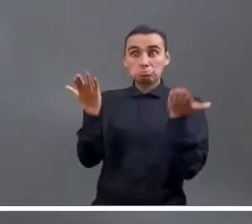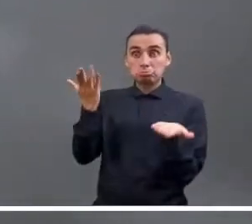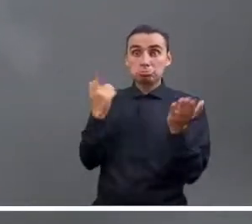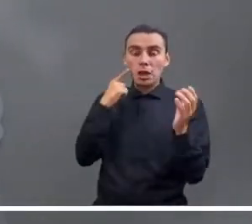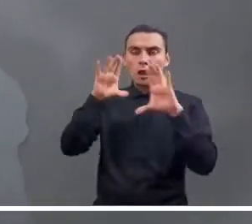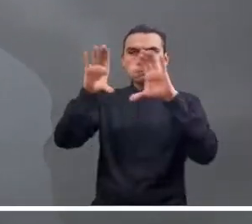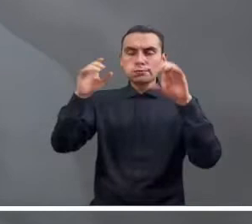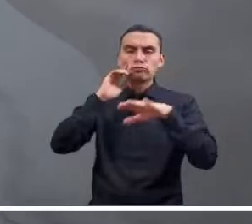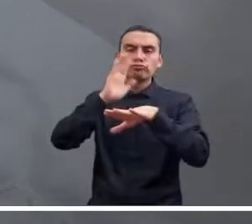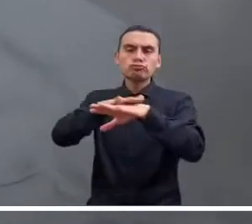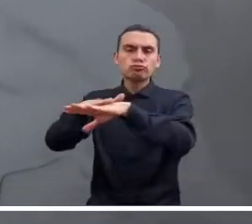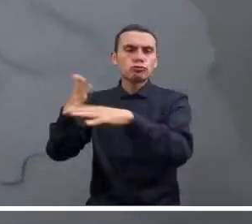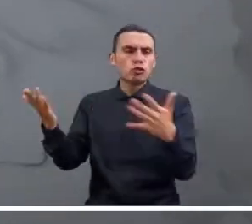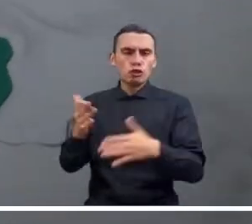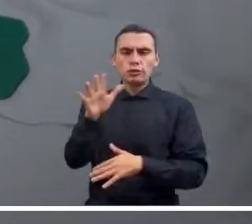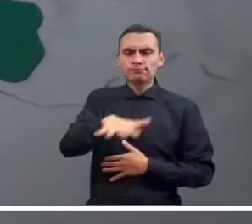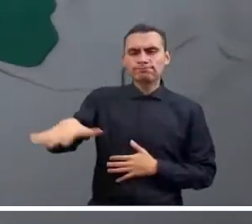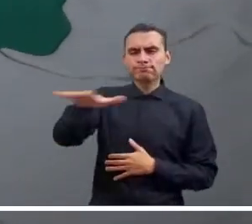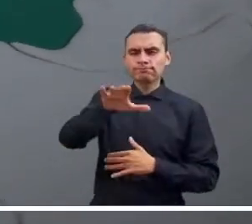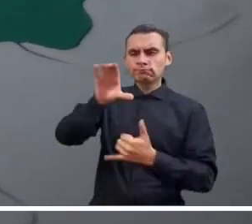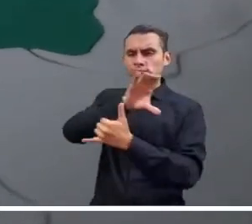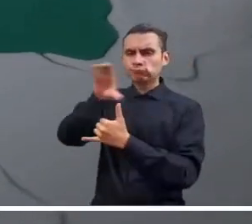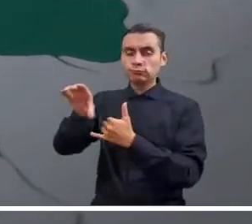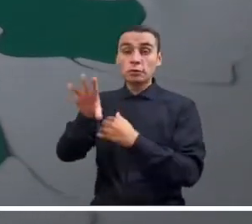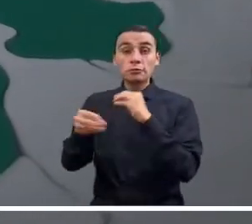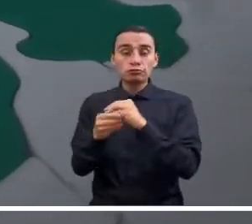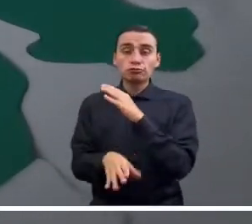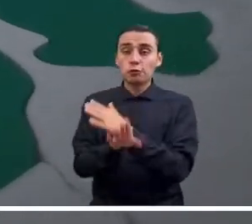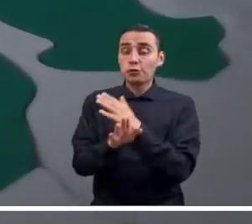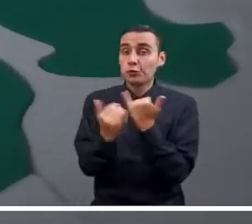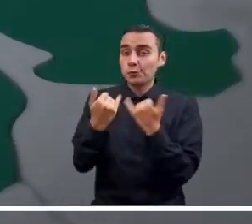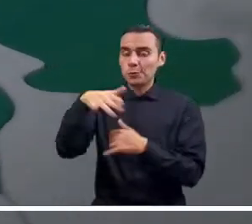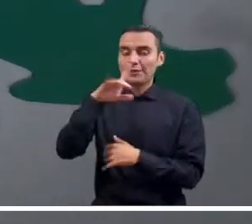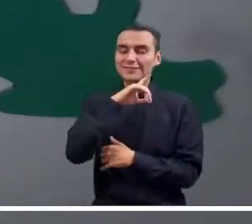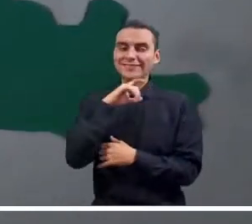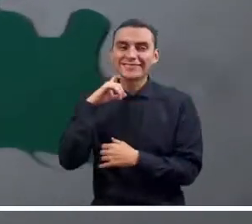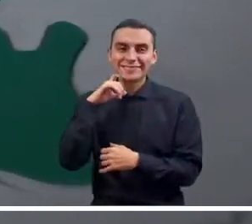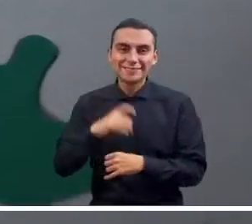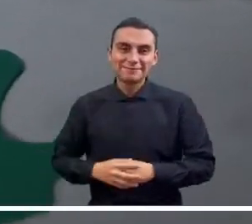se anuncia en el norte del país, donde persistirían las condiciones secas.